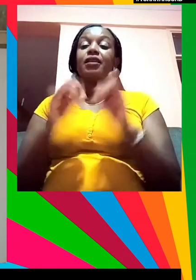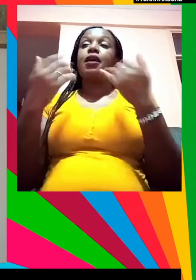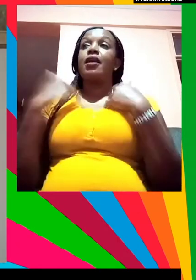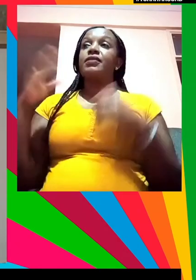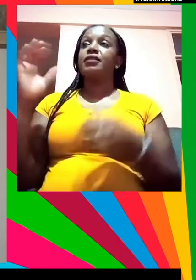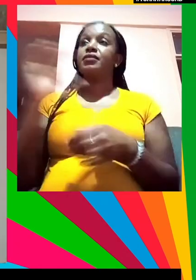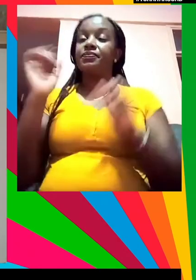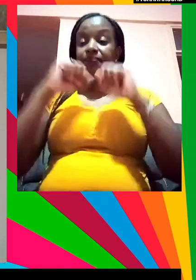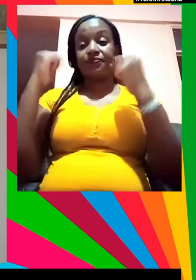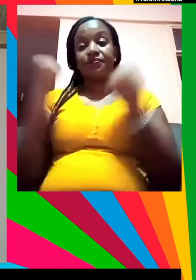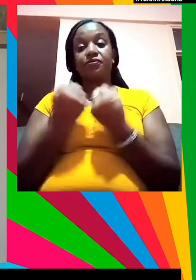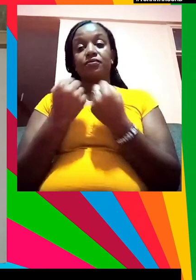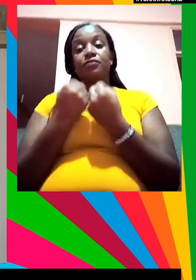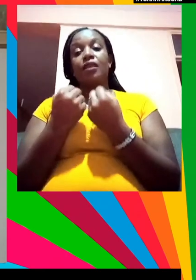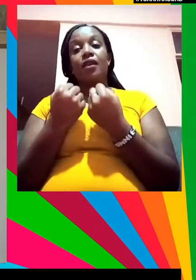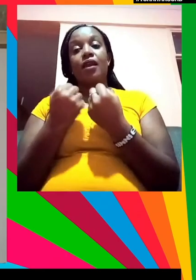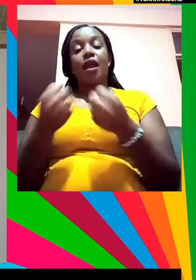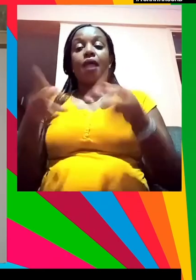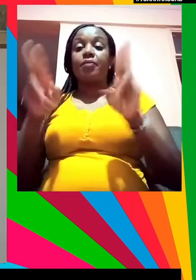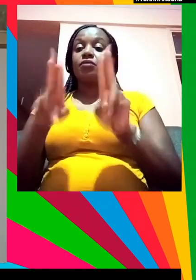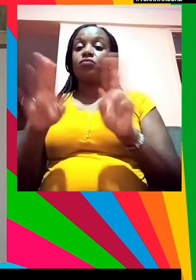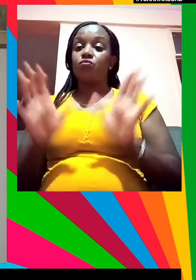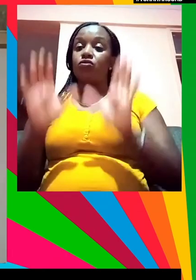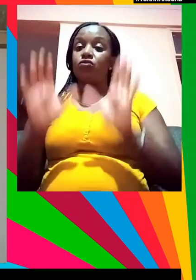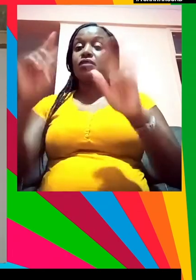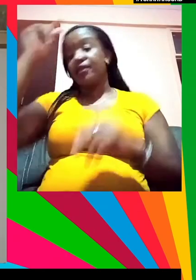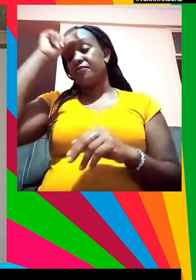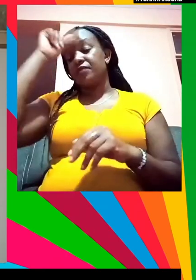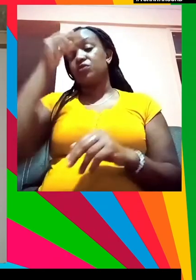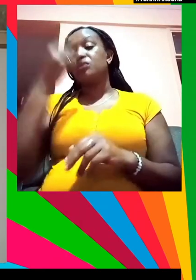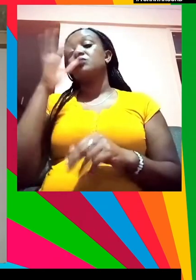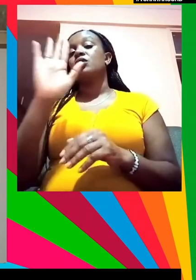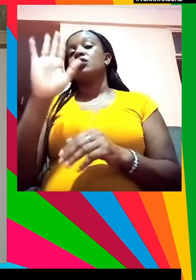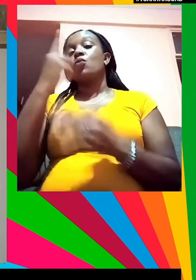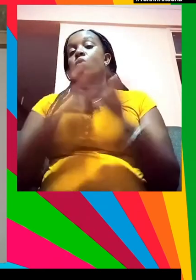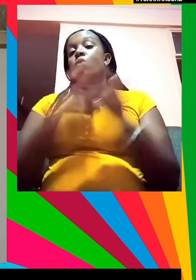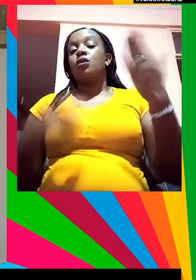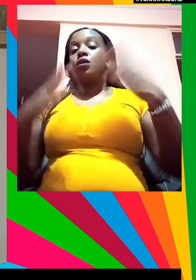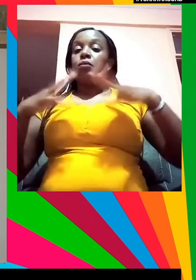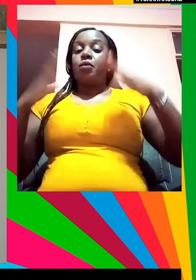ayudar a los gobiernos a que respondamos a lo que pide la gente